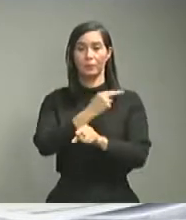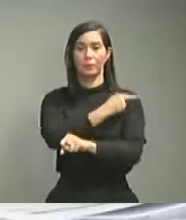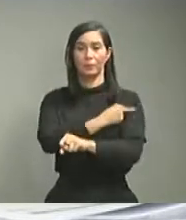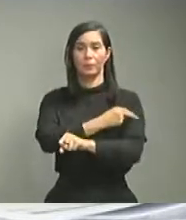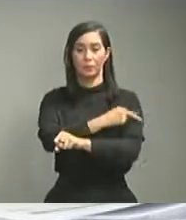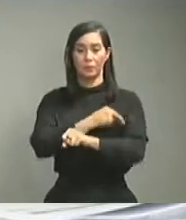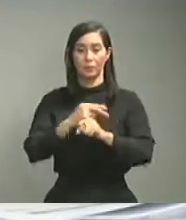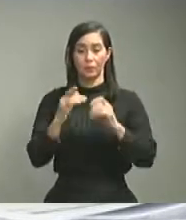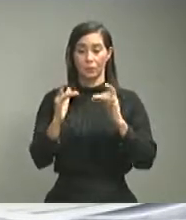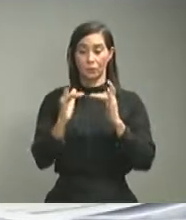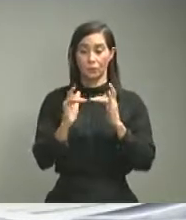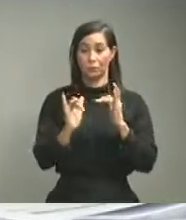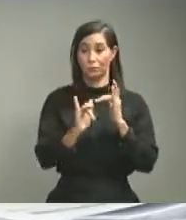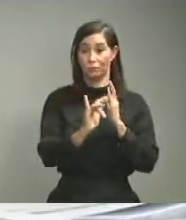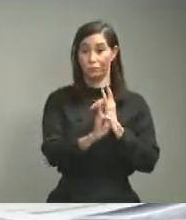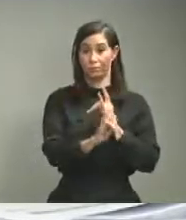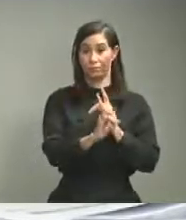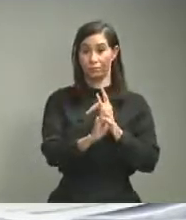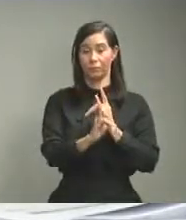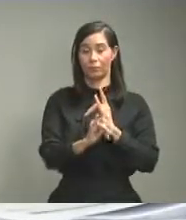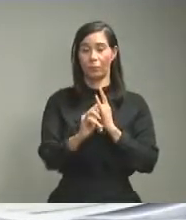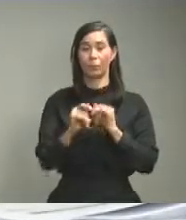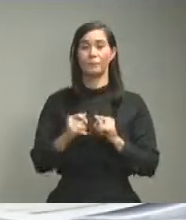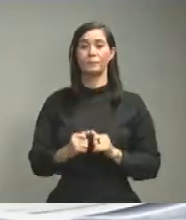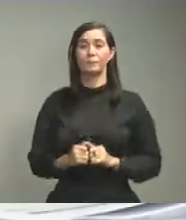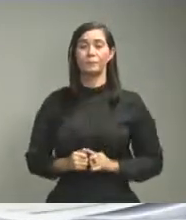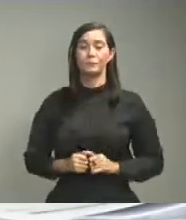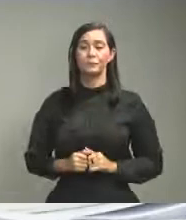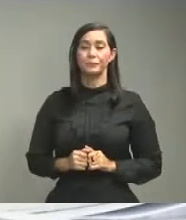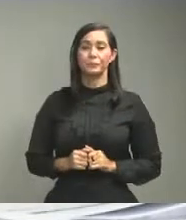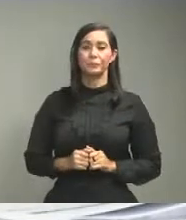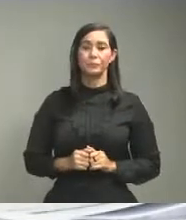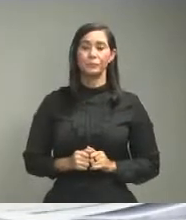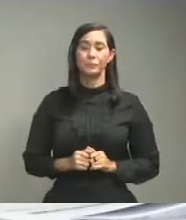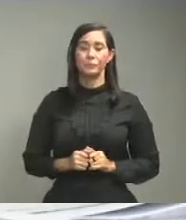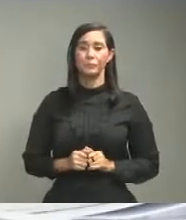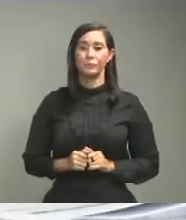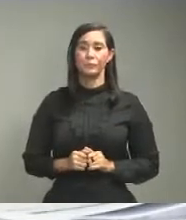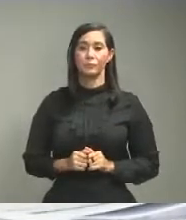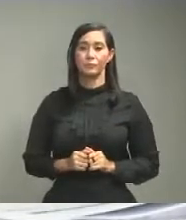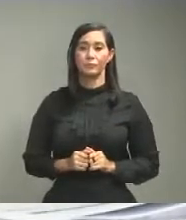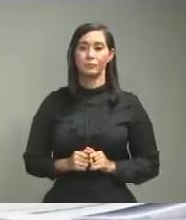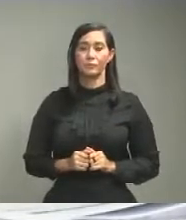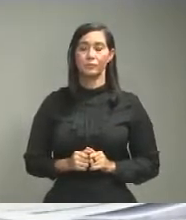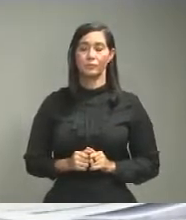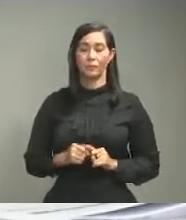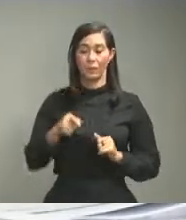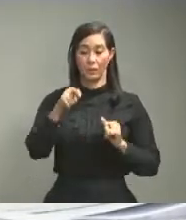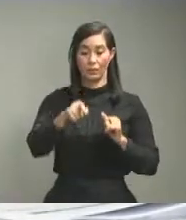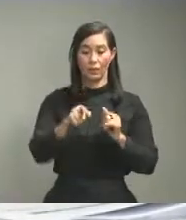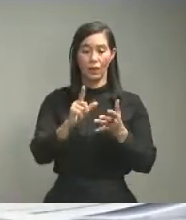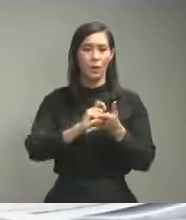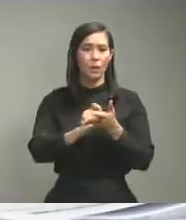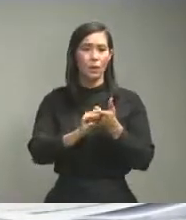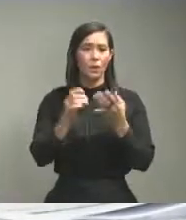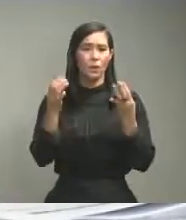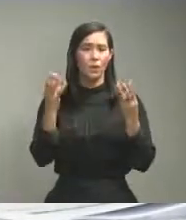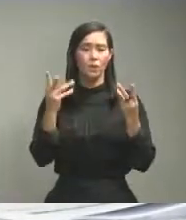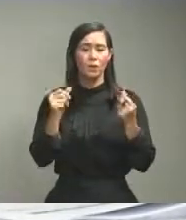en la cual al corte habían registrado 588